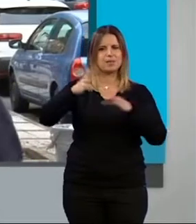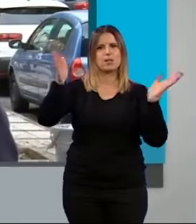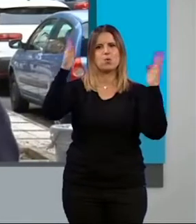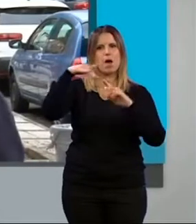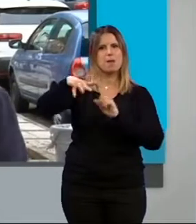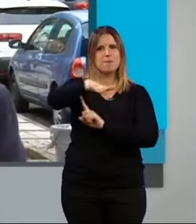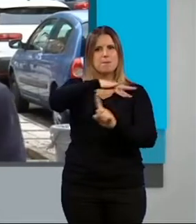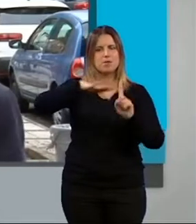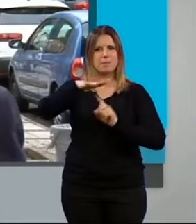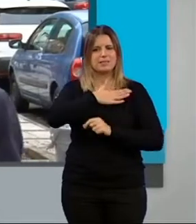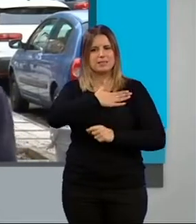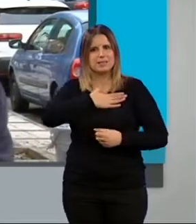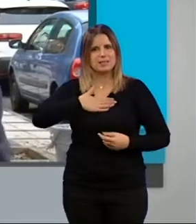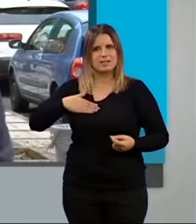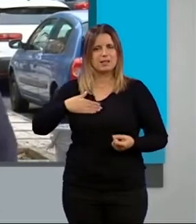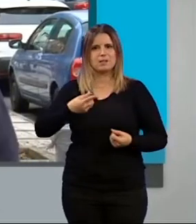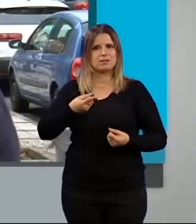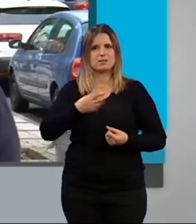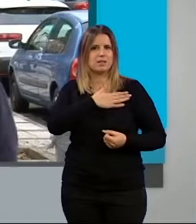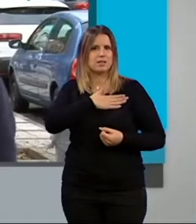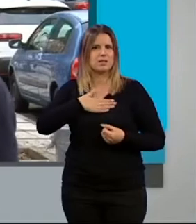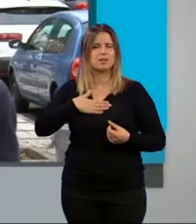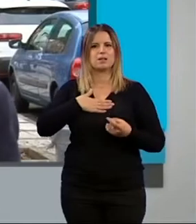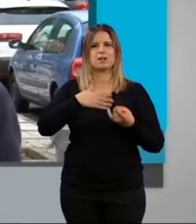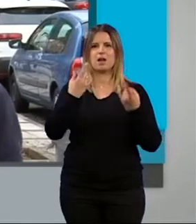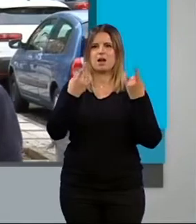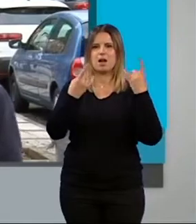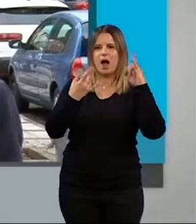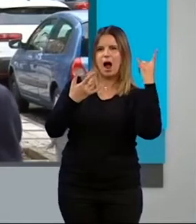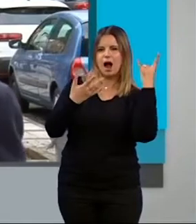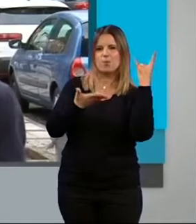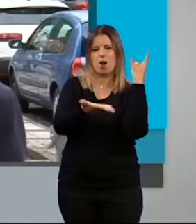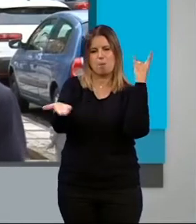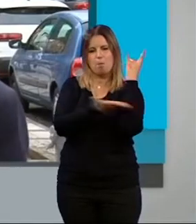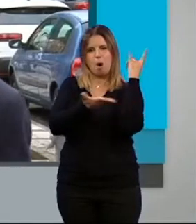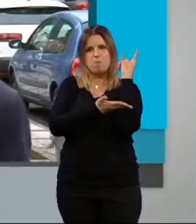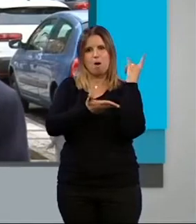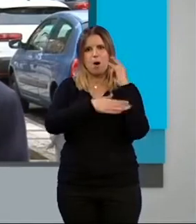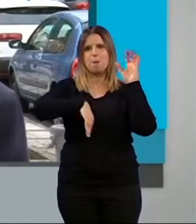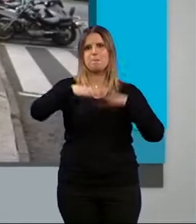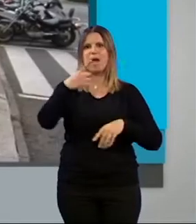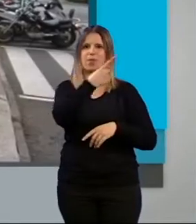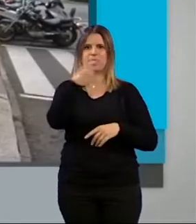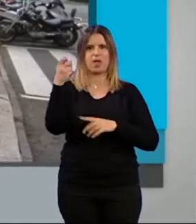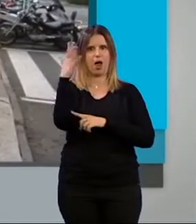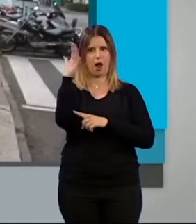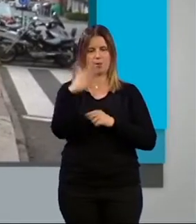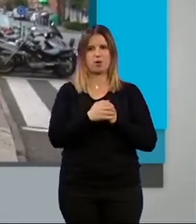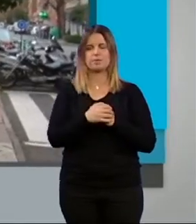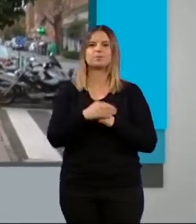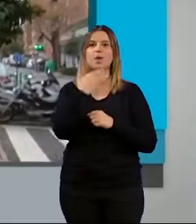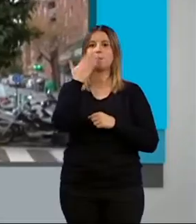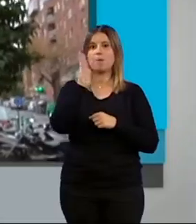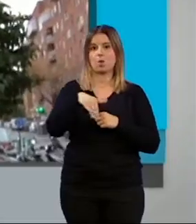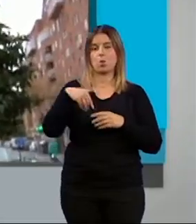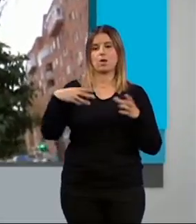se propone, se plantea desmontar, levantar y arrancar más de un centenar de árboles. Cuenca ha visitado la zona